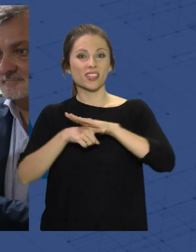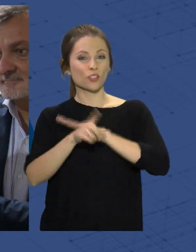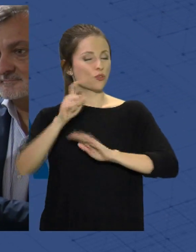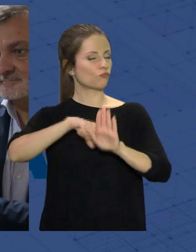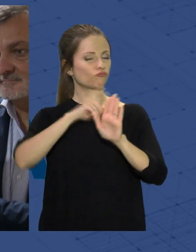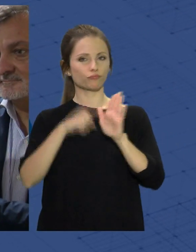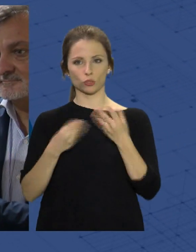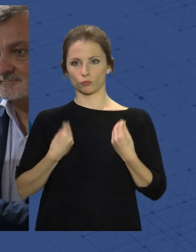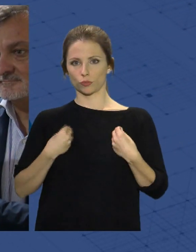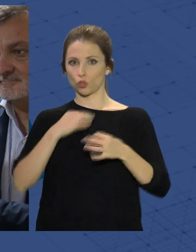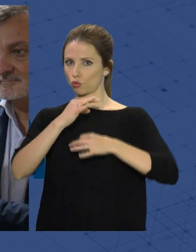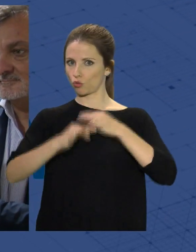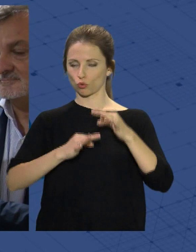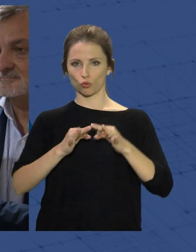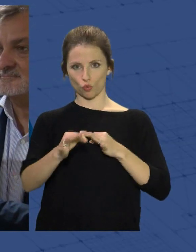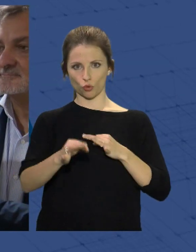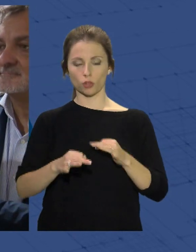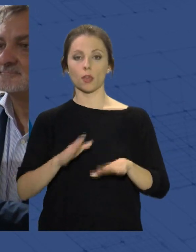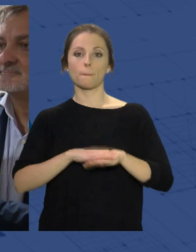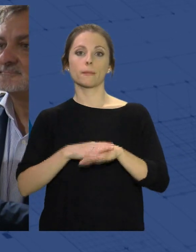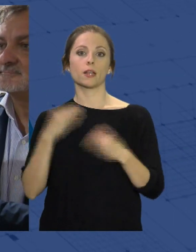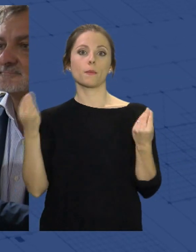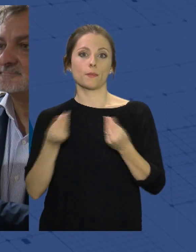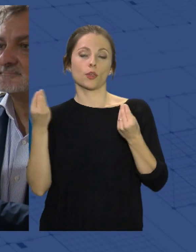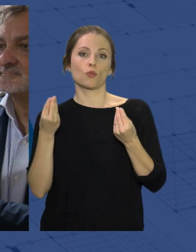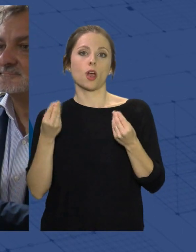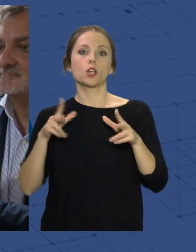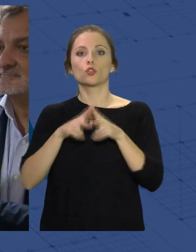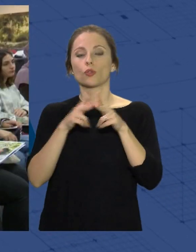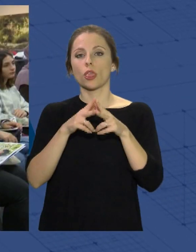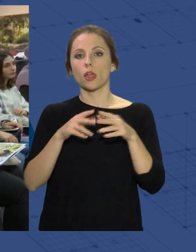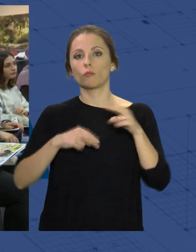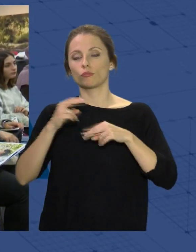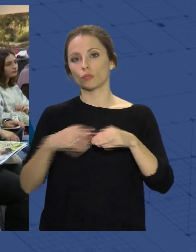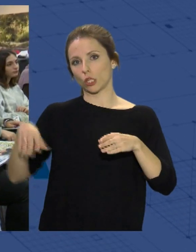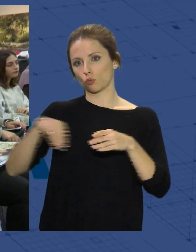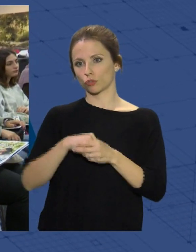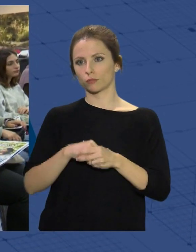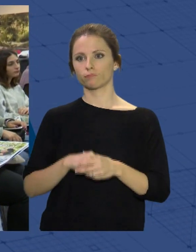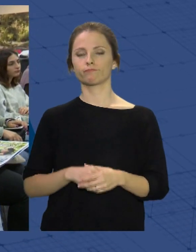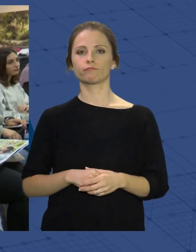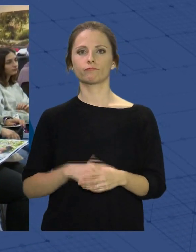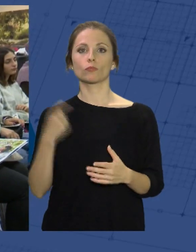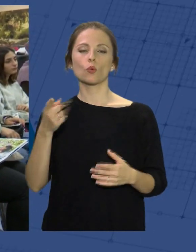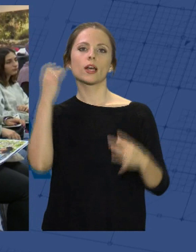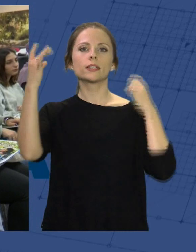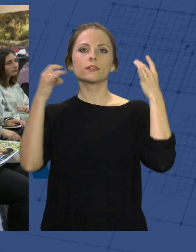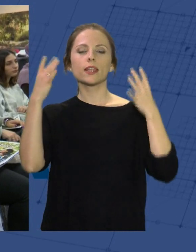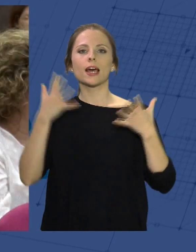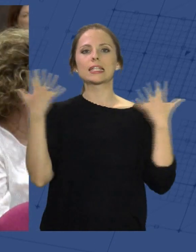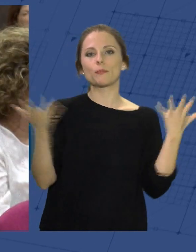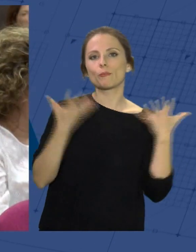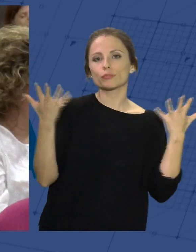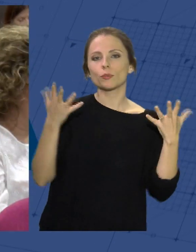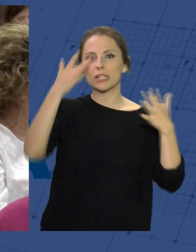y para mejorar y construir una sociedad mucho más inclusiva. Una actividad que promueve y sensibiliza